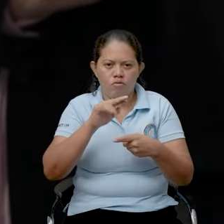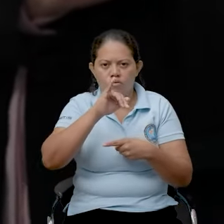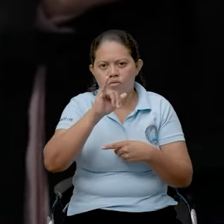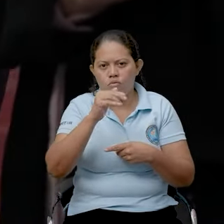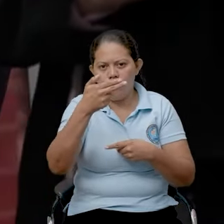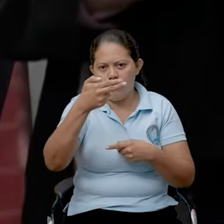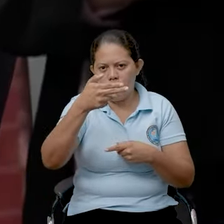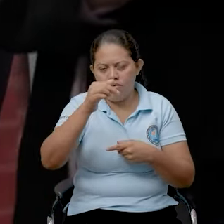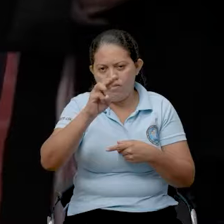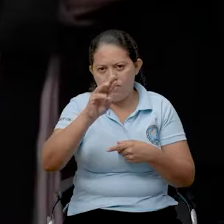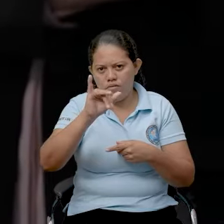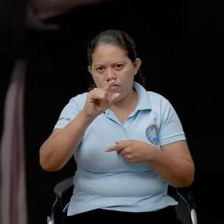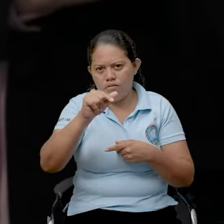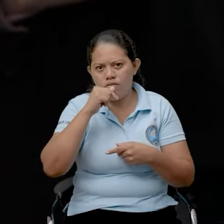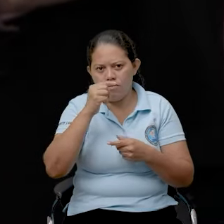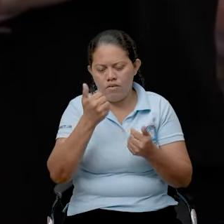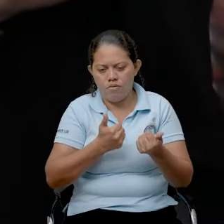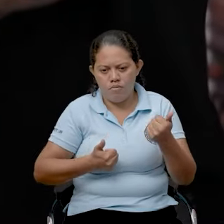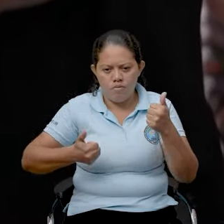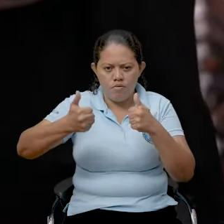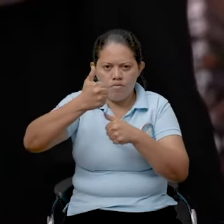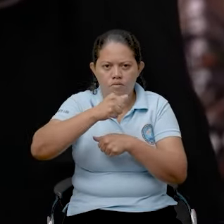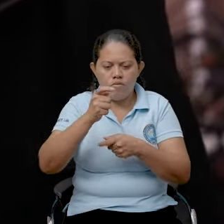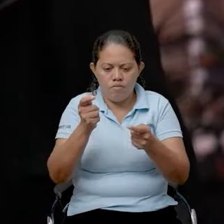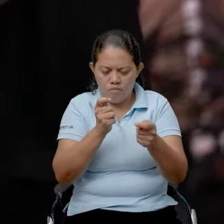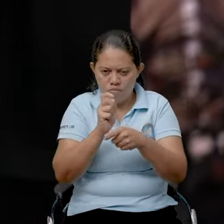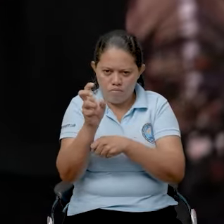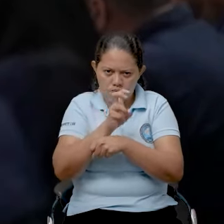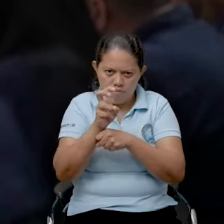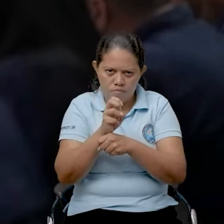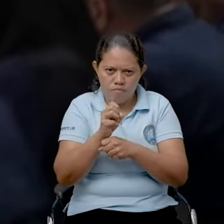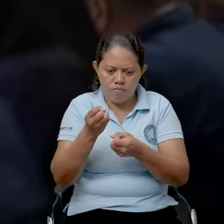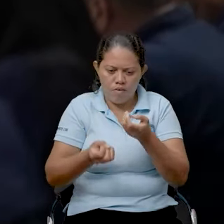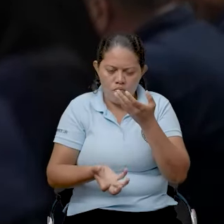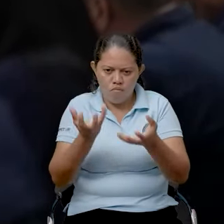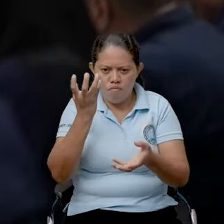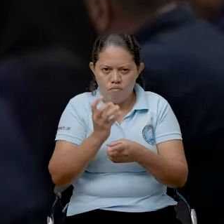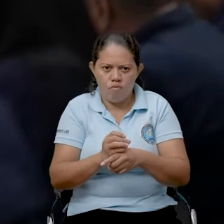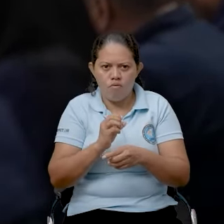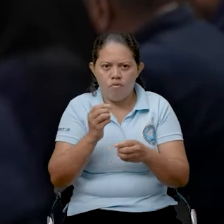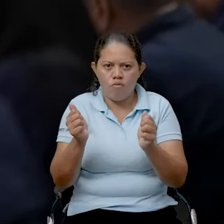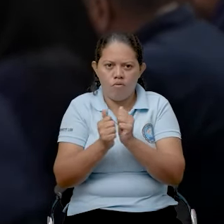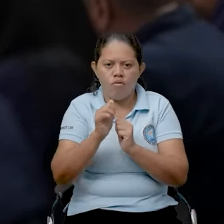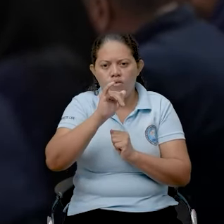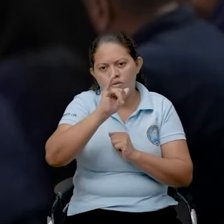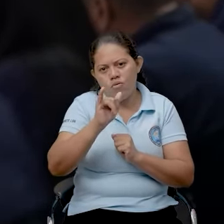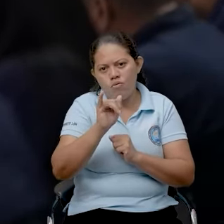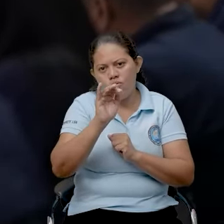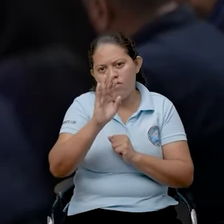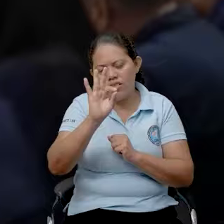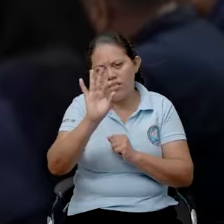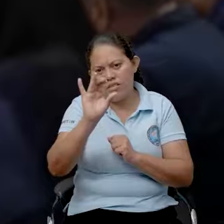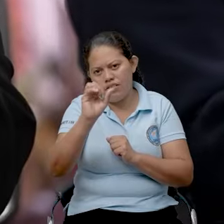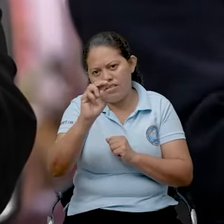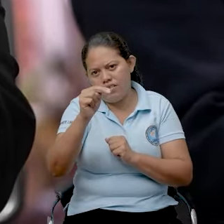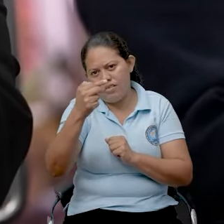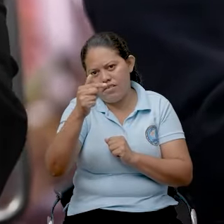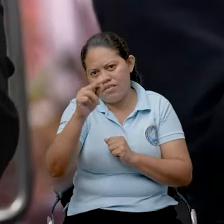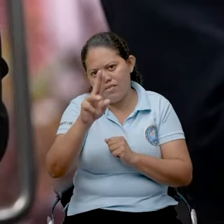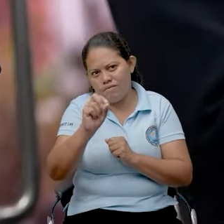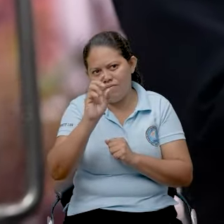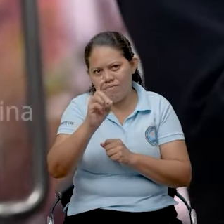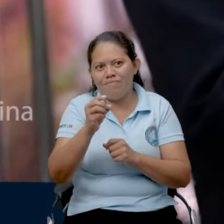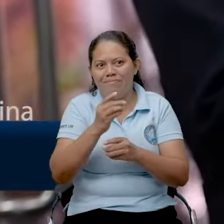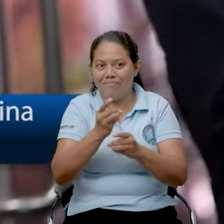Wang Shengmin, el Vicedirector de Monitoreo y Prevención de Incendios, compañero Wang Shenglei, el Director del